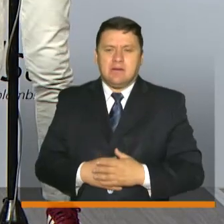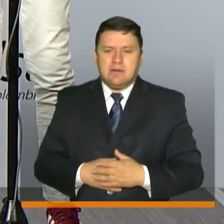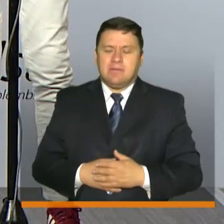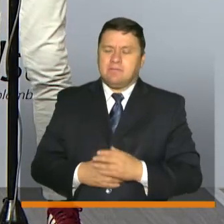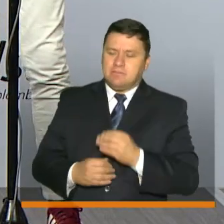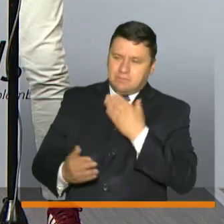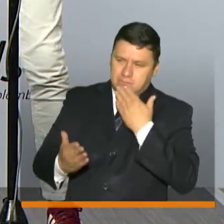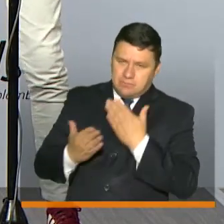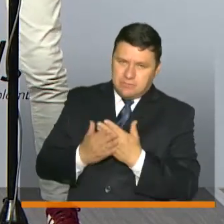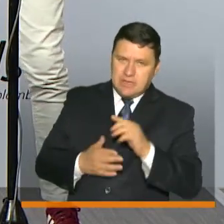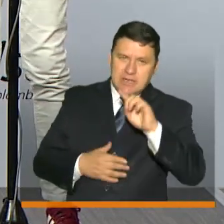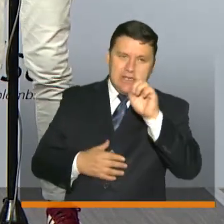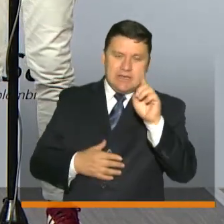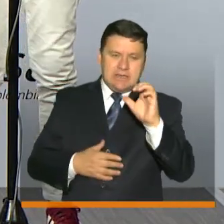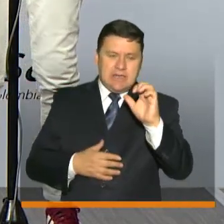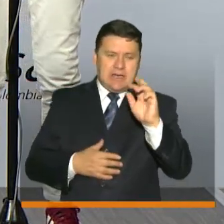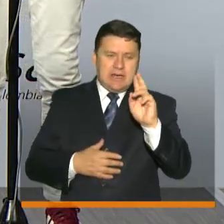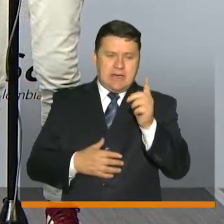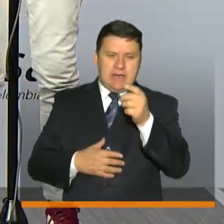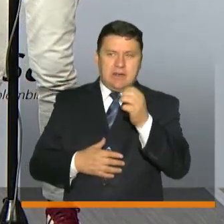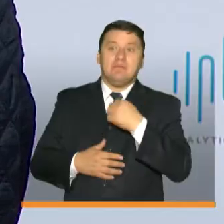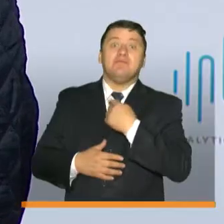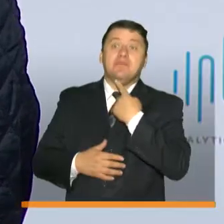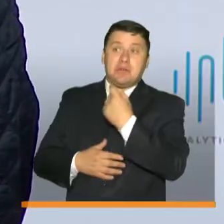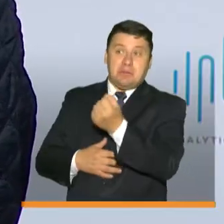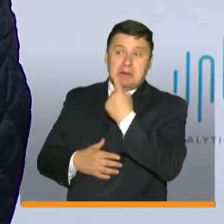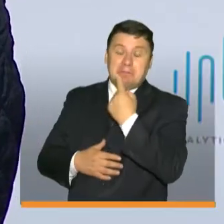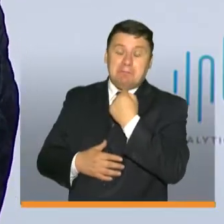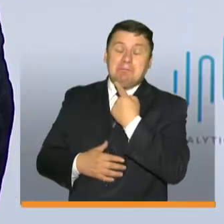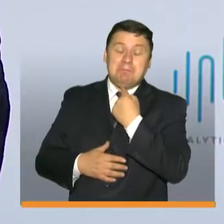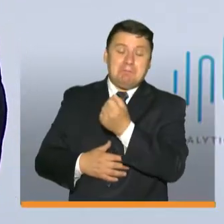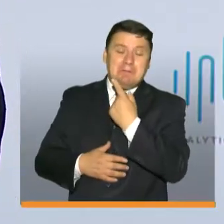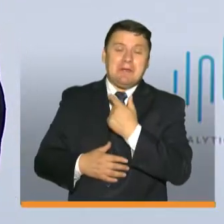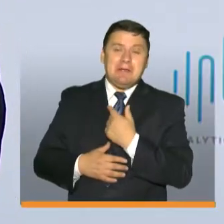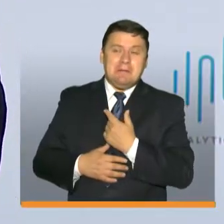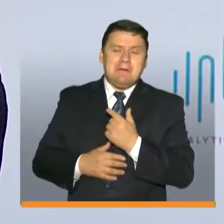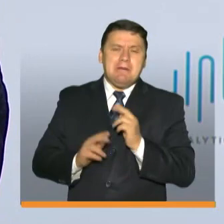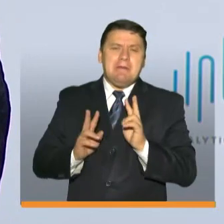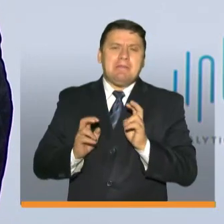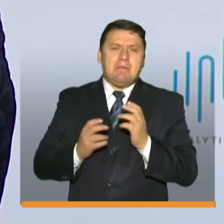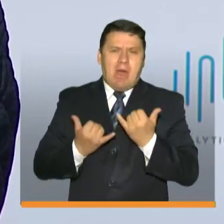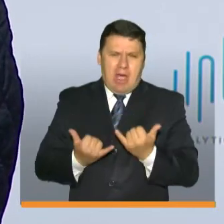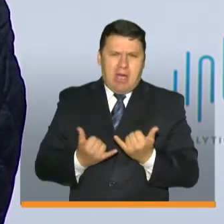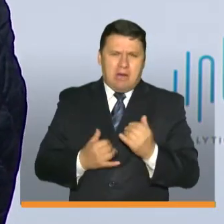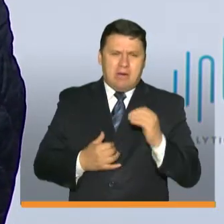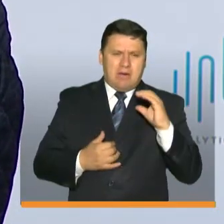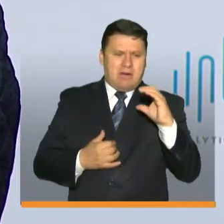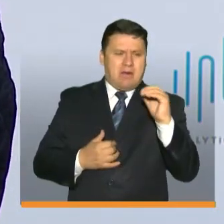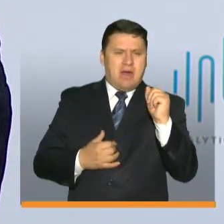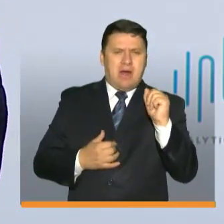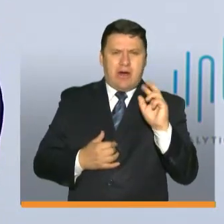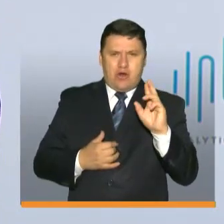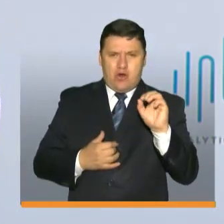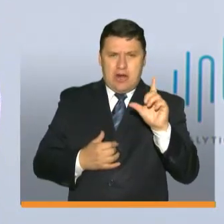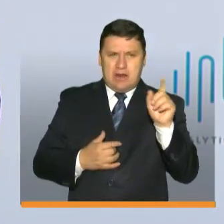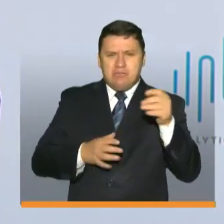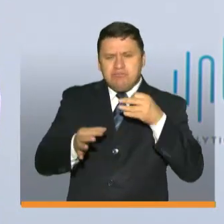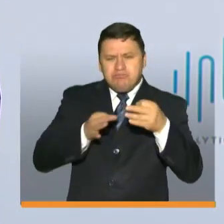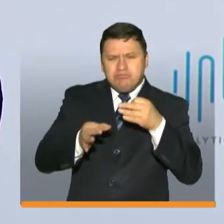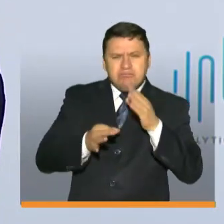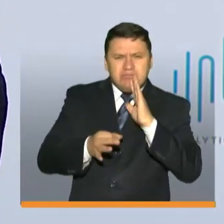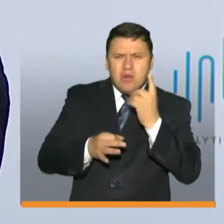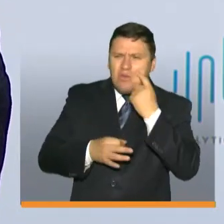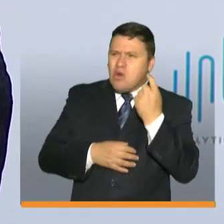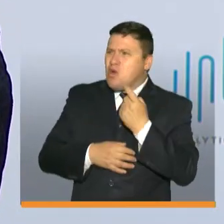muchas gracias Sergio a mí me gusta que me hagan esa pregunta porque tiene mucho que ver con lo que ahorita con Carolina explicábamos de cómo